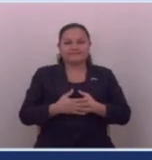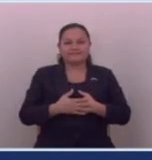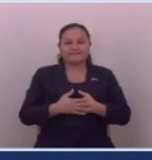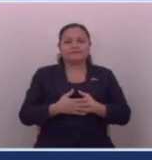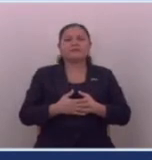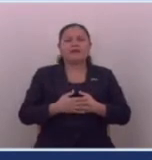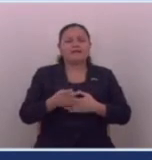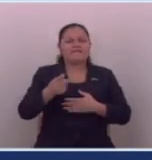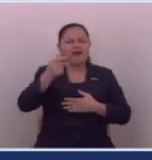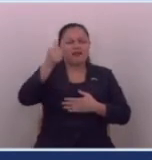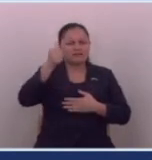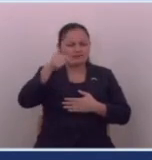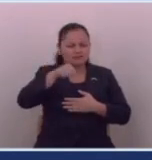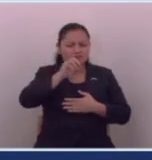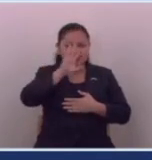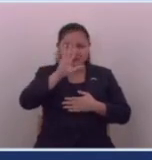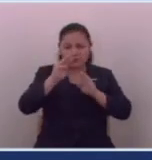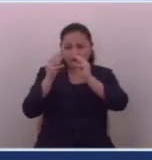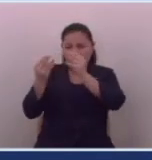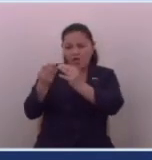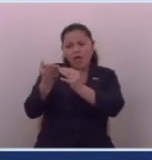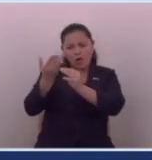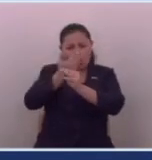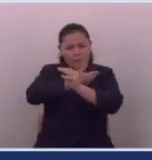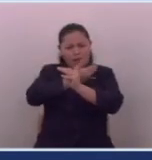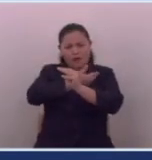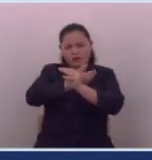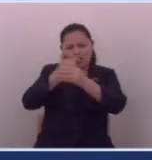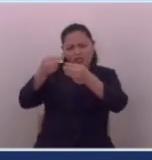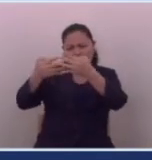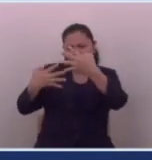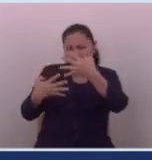era bien fácil decir que las pandillas asesinaron a tal persona